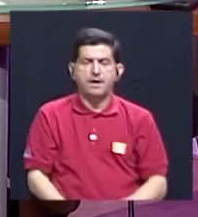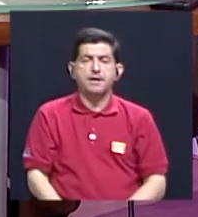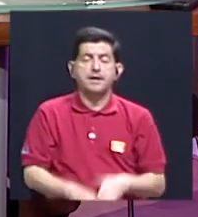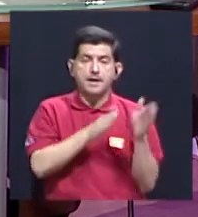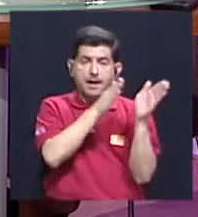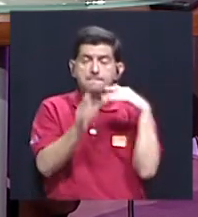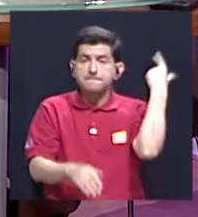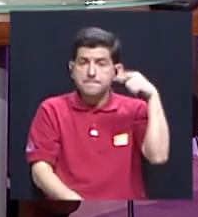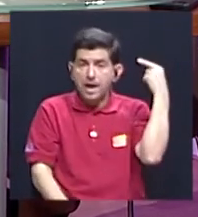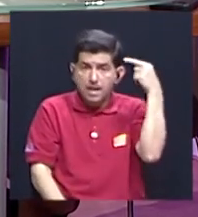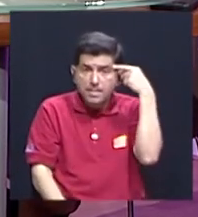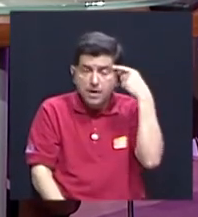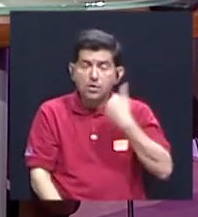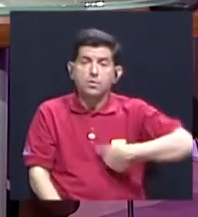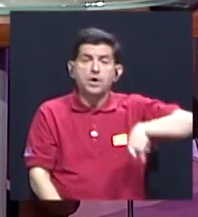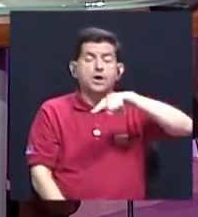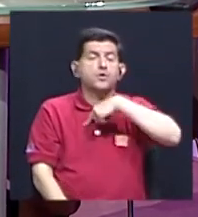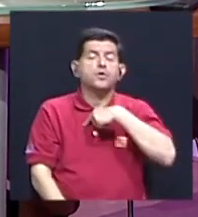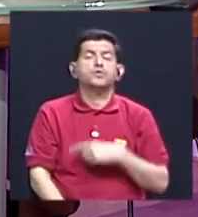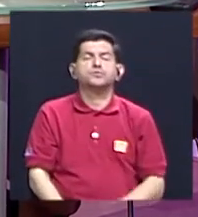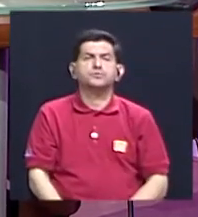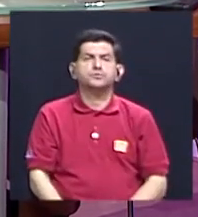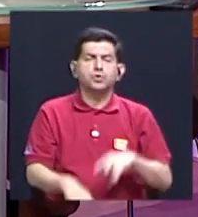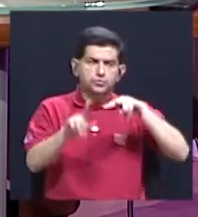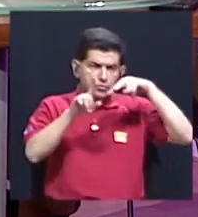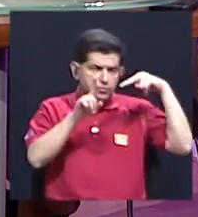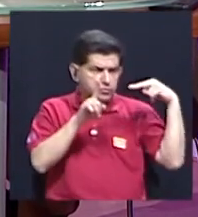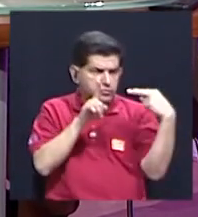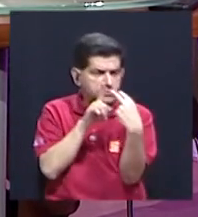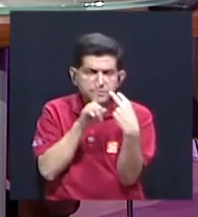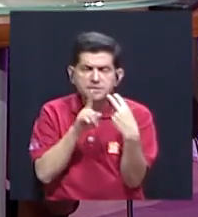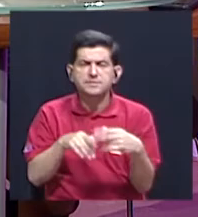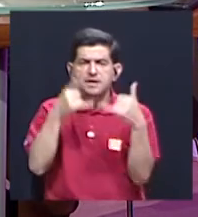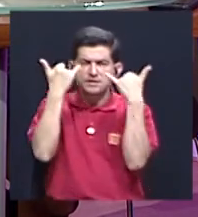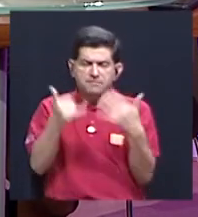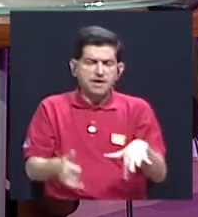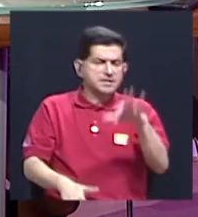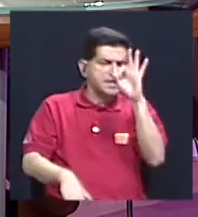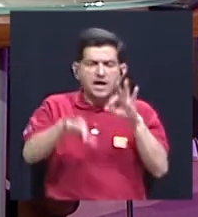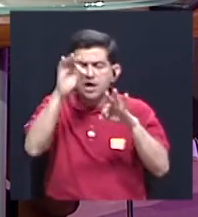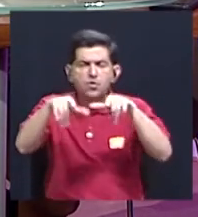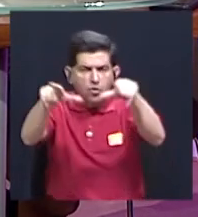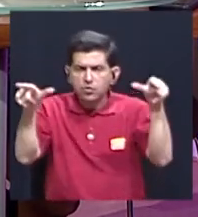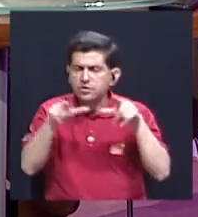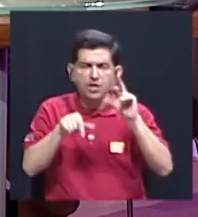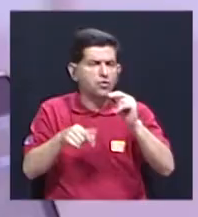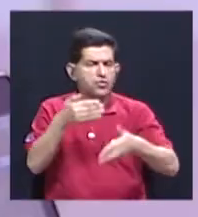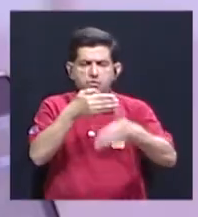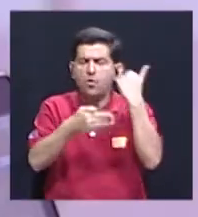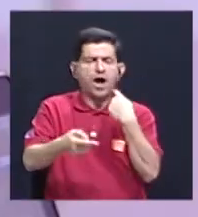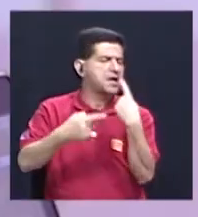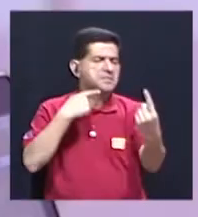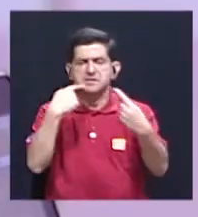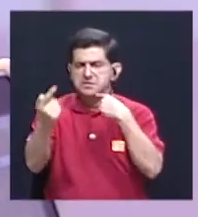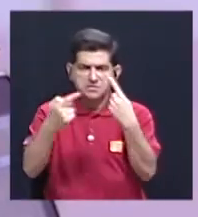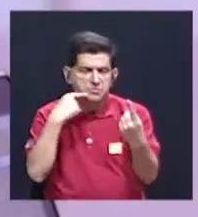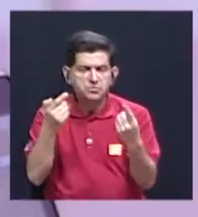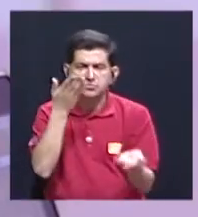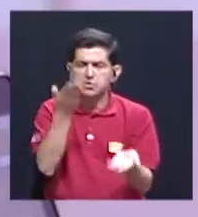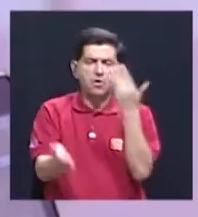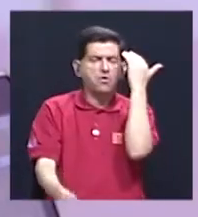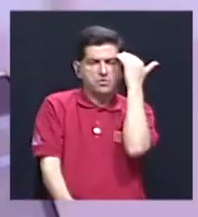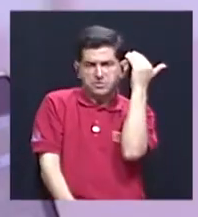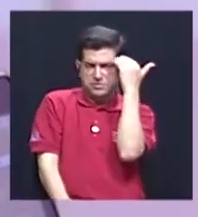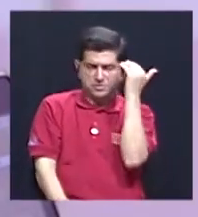el plan de gobierno lo hemos puesto en perspectiva con el hallazgo ya sobre el terreno, más allá de lo que se había divulgado, lo que había